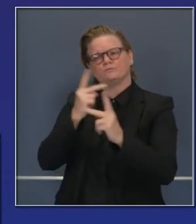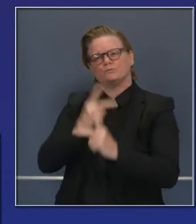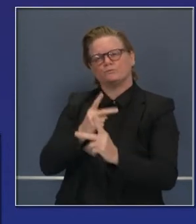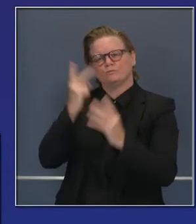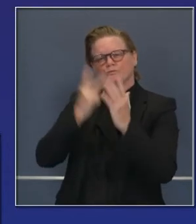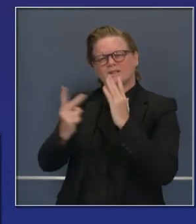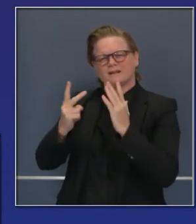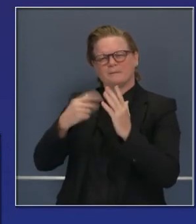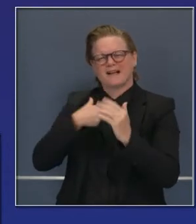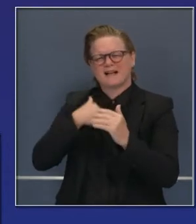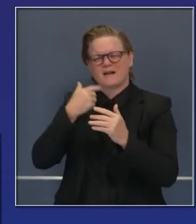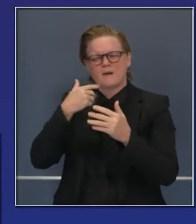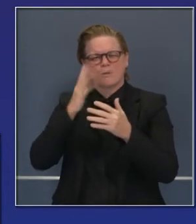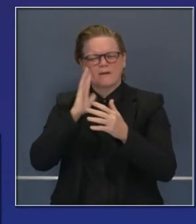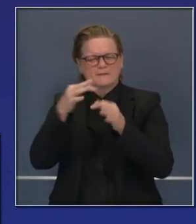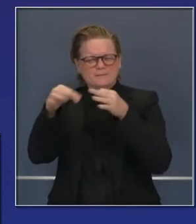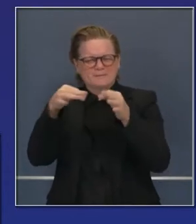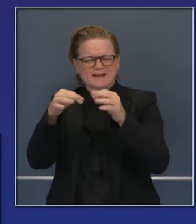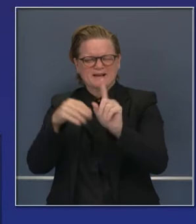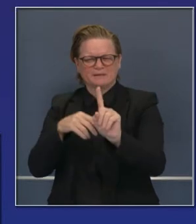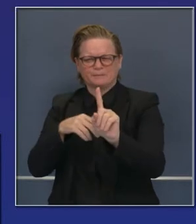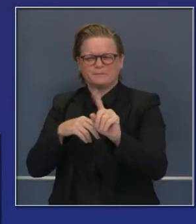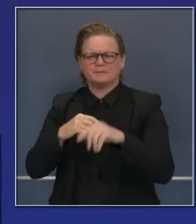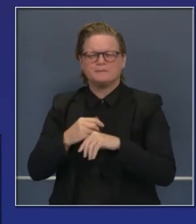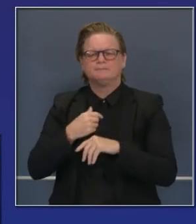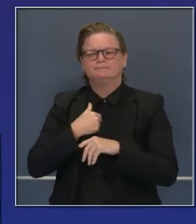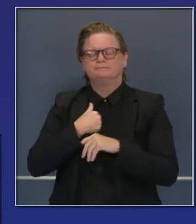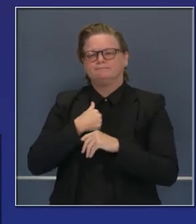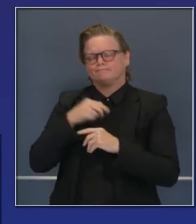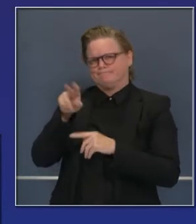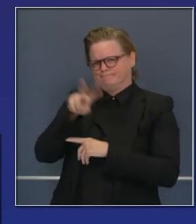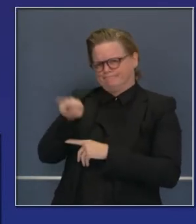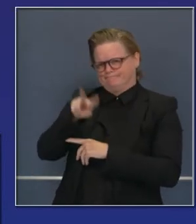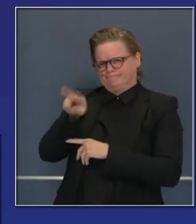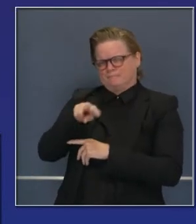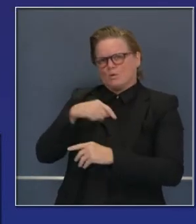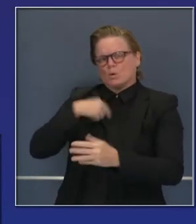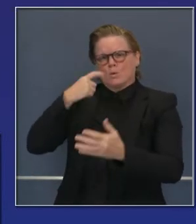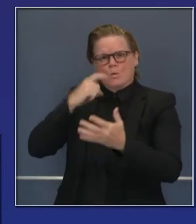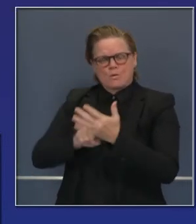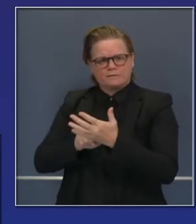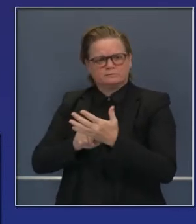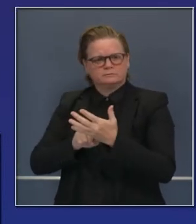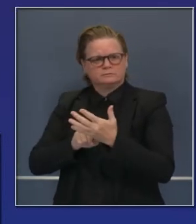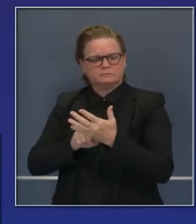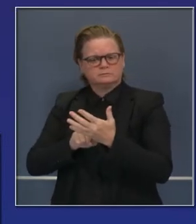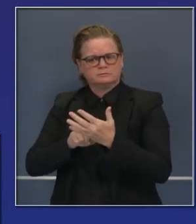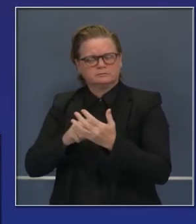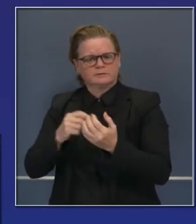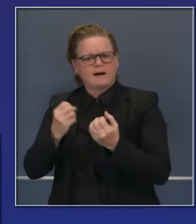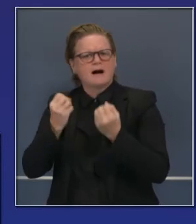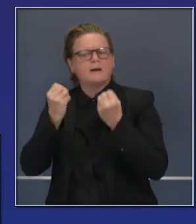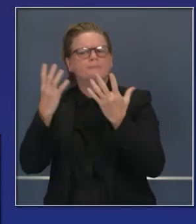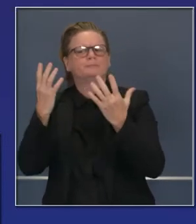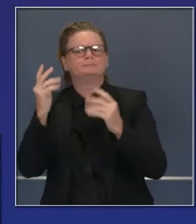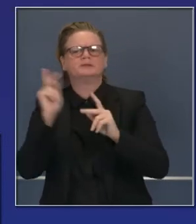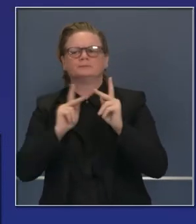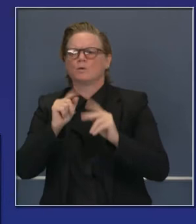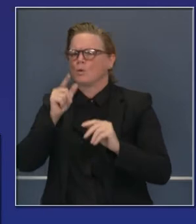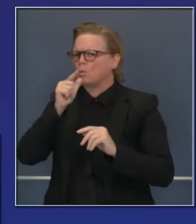lo que iba hace un momento, con las proyecciones actuales esperamos ver hospitalizaciones sin